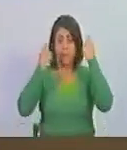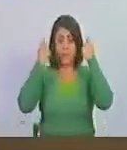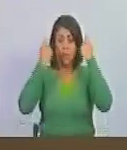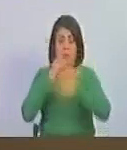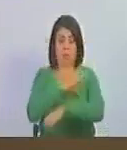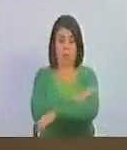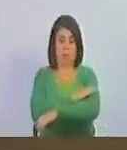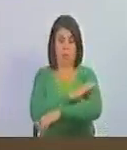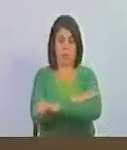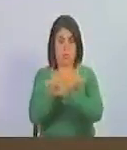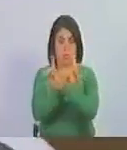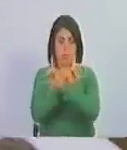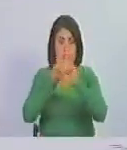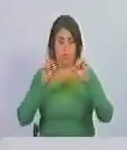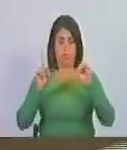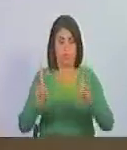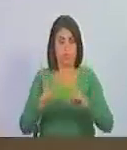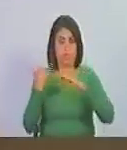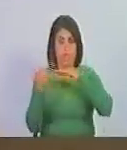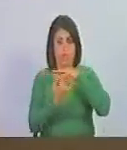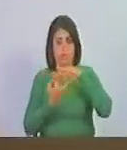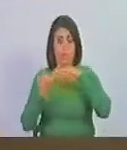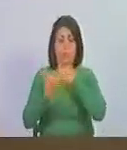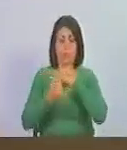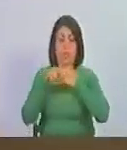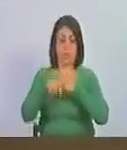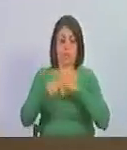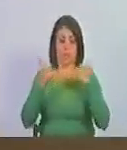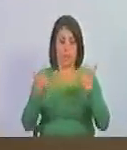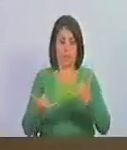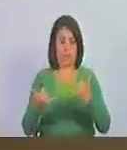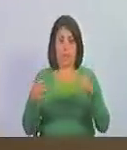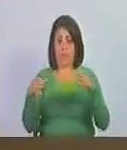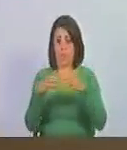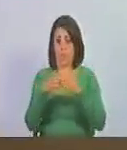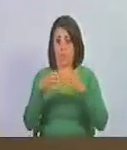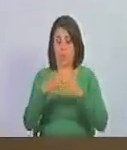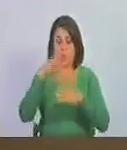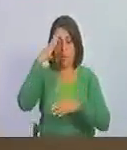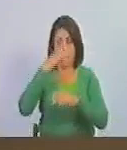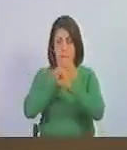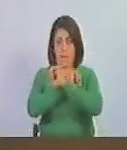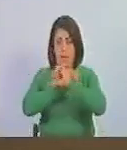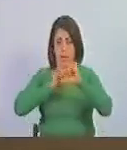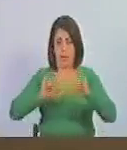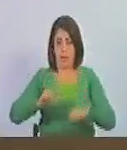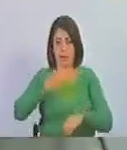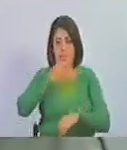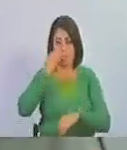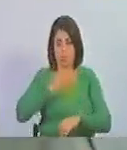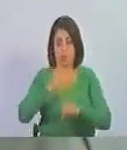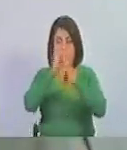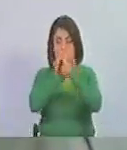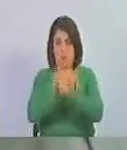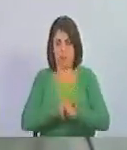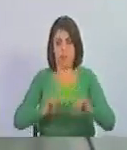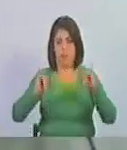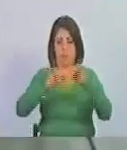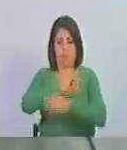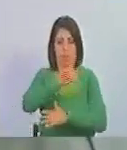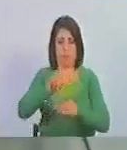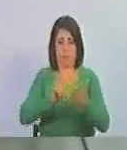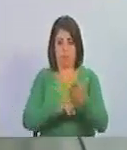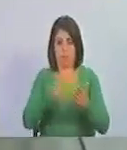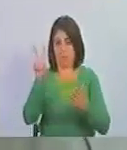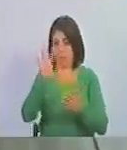la oposición democrática la institucionalidad de este componente que aseguró la independencia definitiva